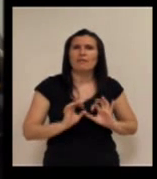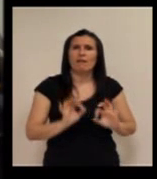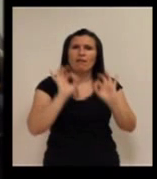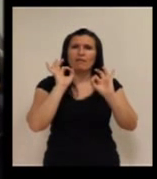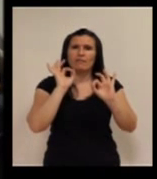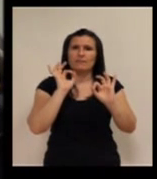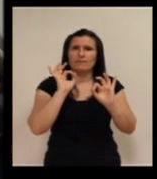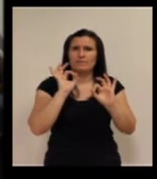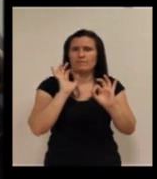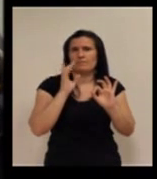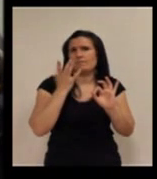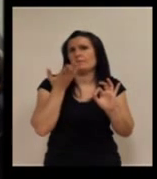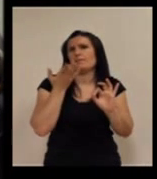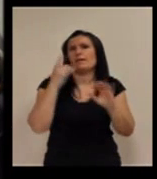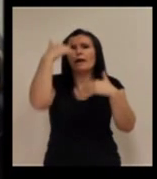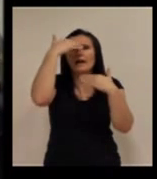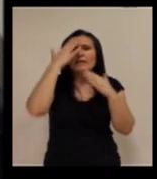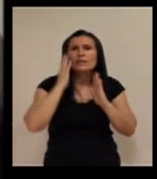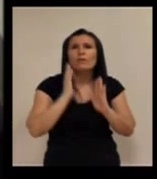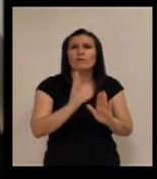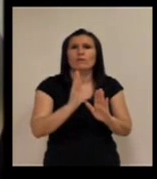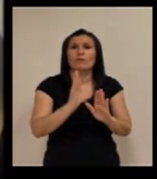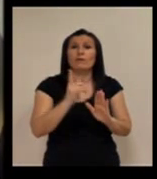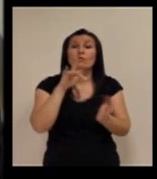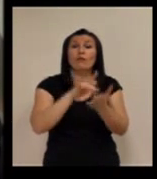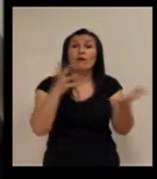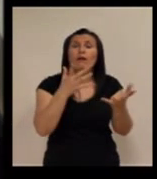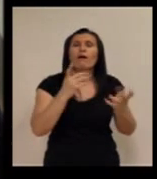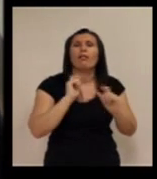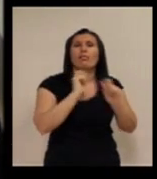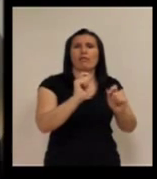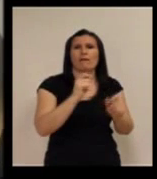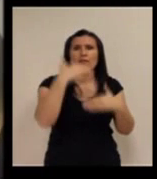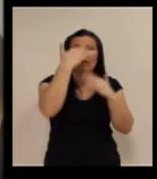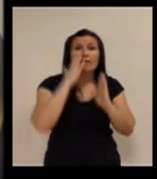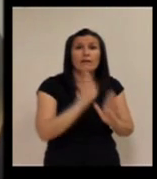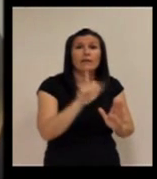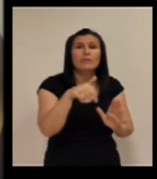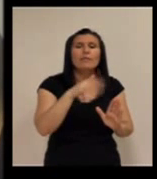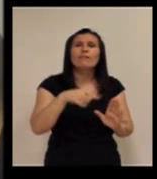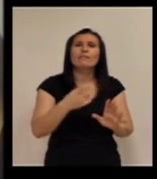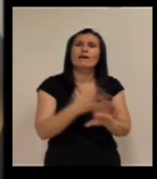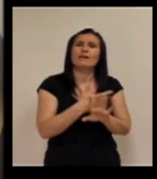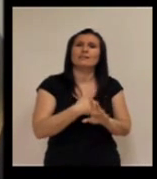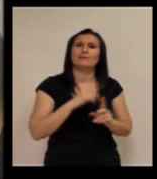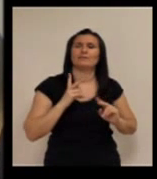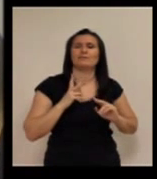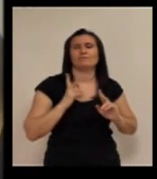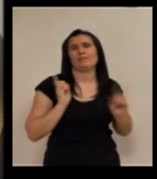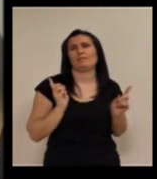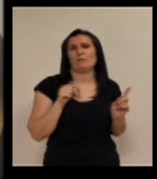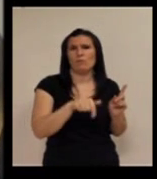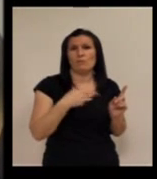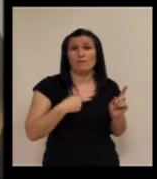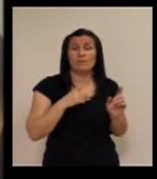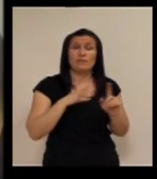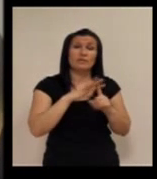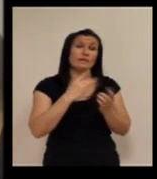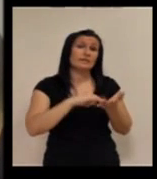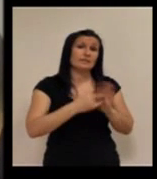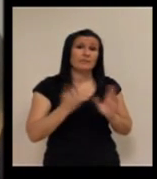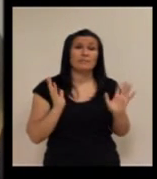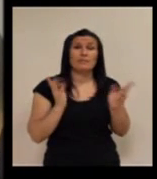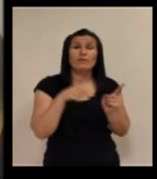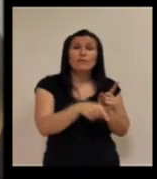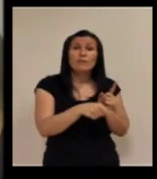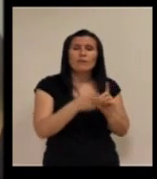atención tras una emergencia, pasa a ser un sistema preventivo. Y en esa prevención entra